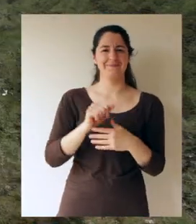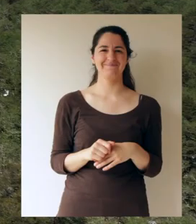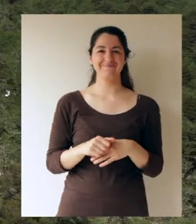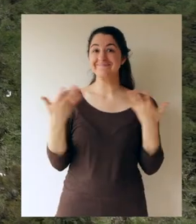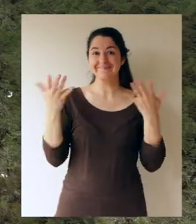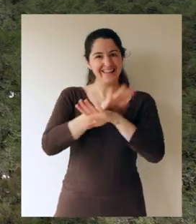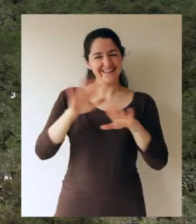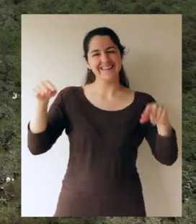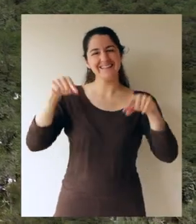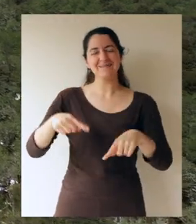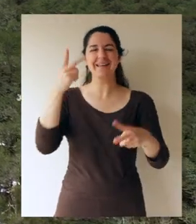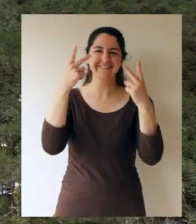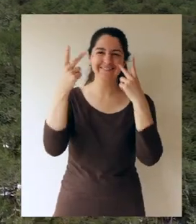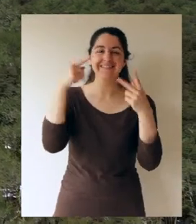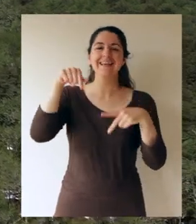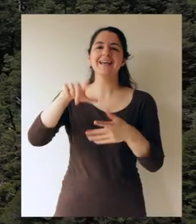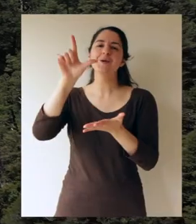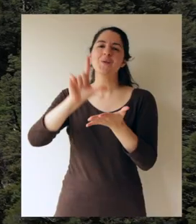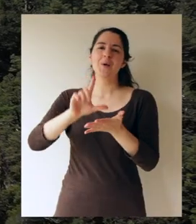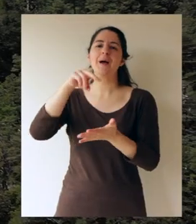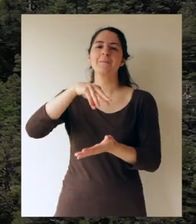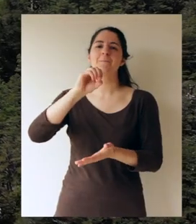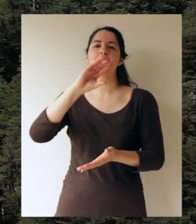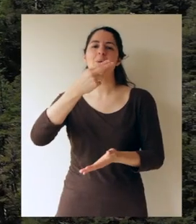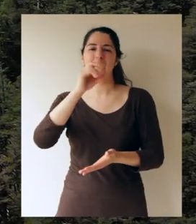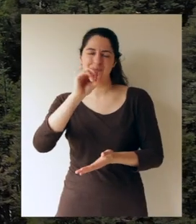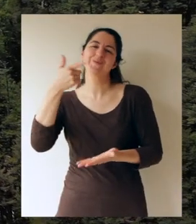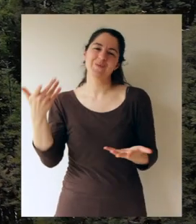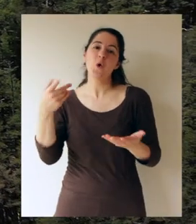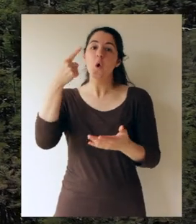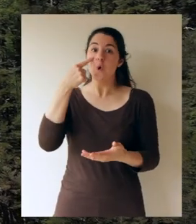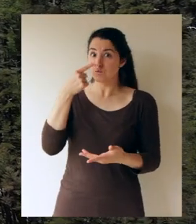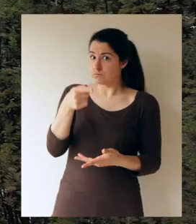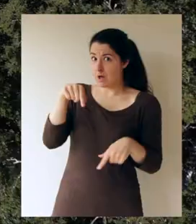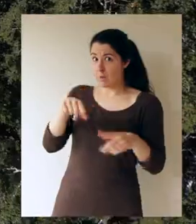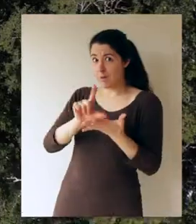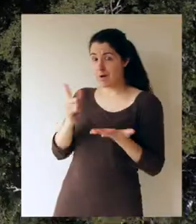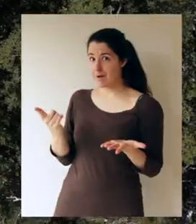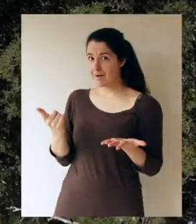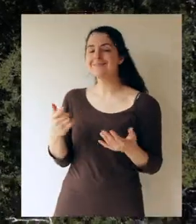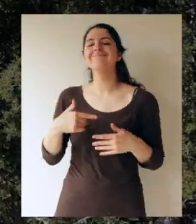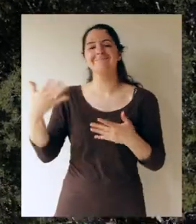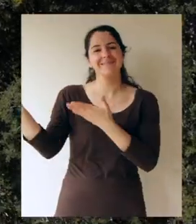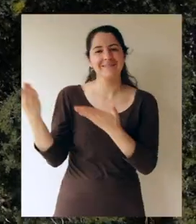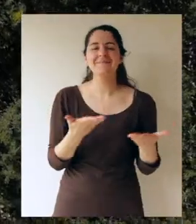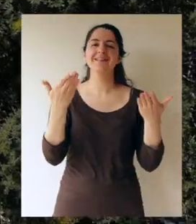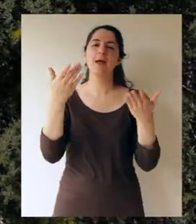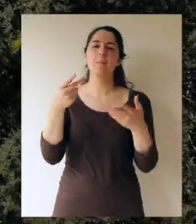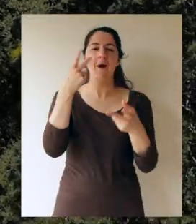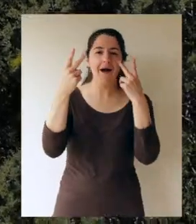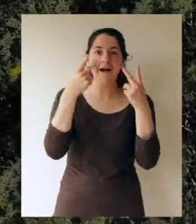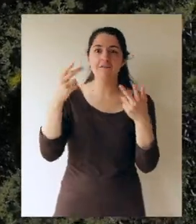Y aquí termina el recorrido por la Reserva Nacional Mocho Terhuenco. ¿Conocías este lugar? Te invitamos a revisar el